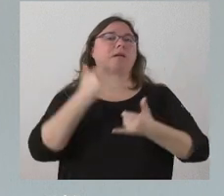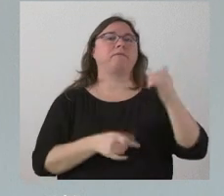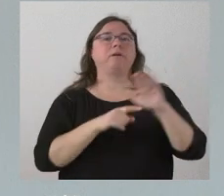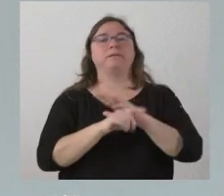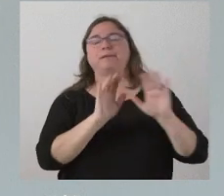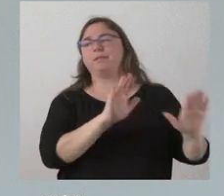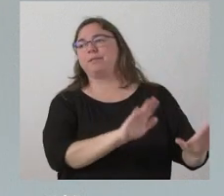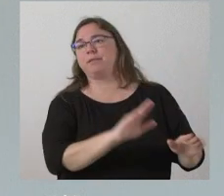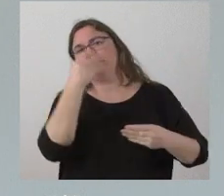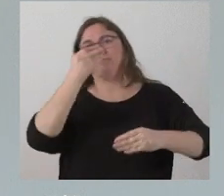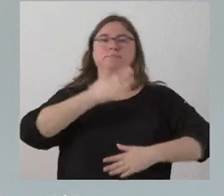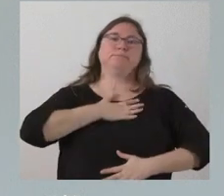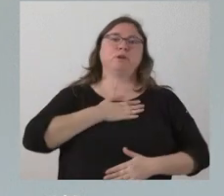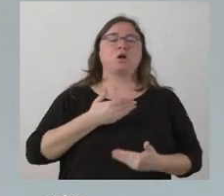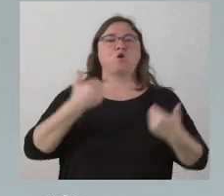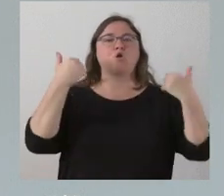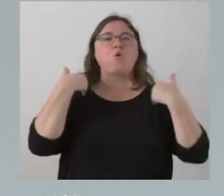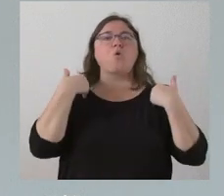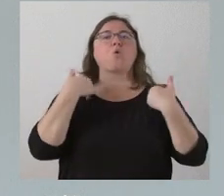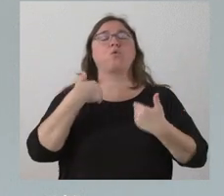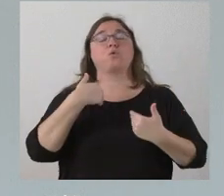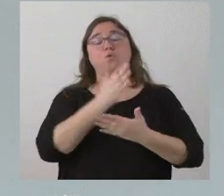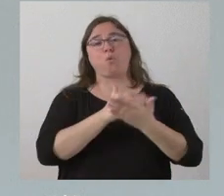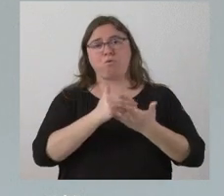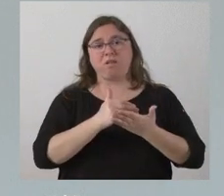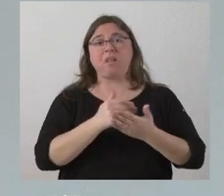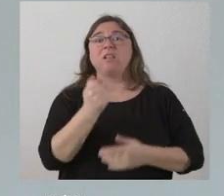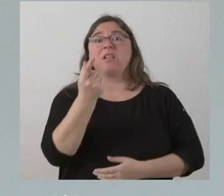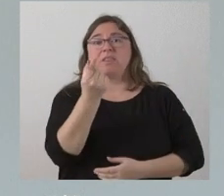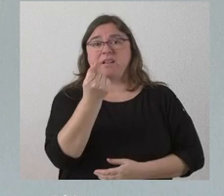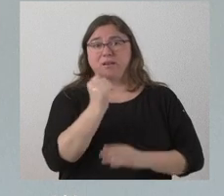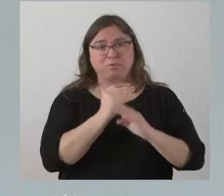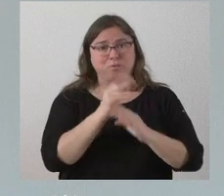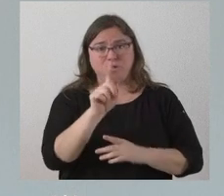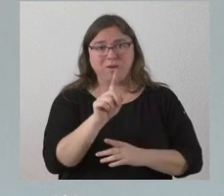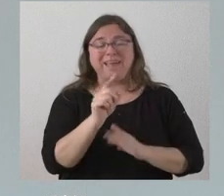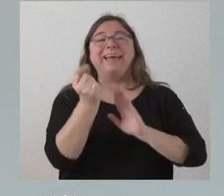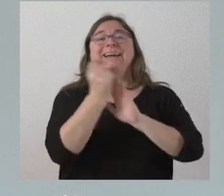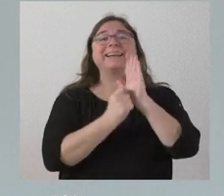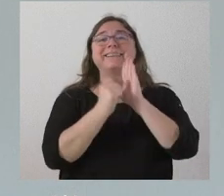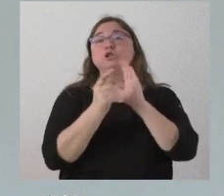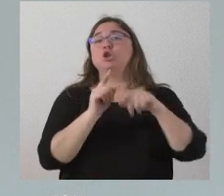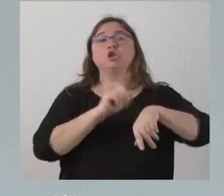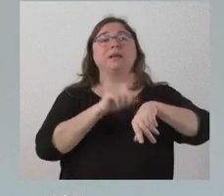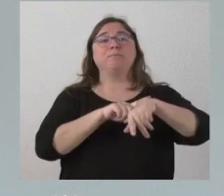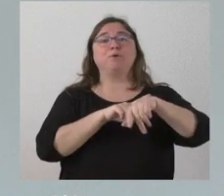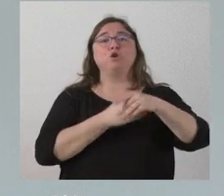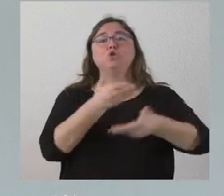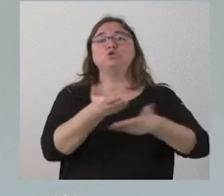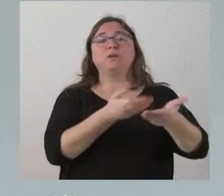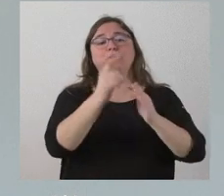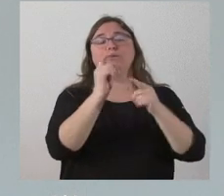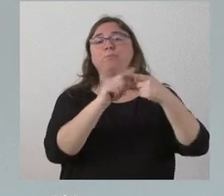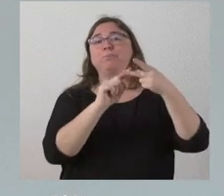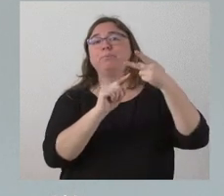transmitiéndoselo a las comunidades autónomas y cuando el dinero no llega y el criterio de selección es únicamente la presentación del momento, pues parece que no